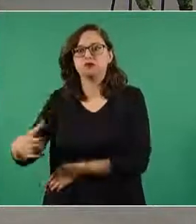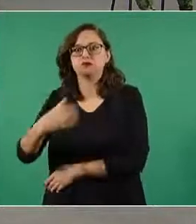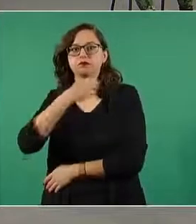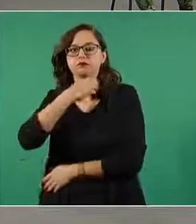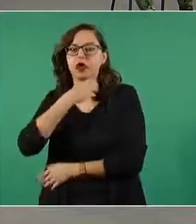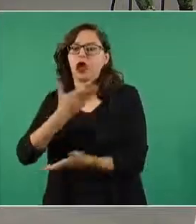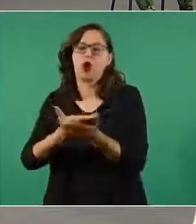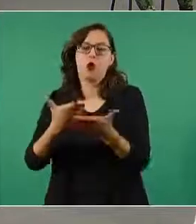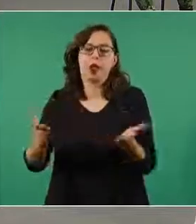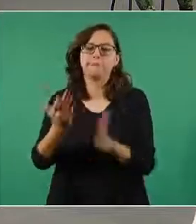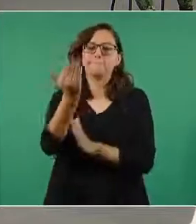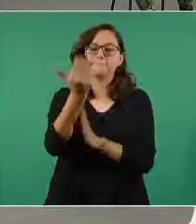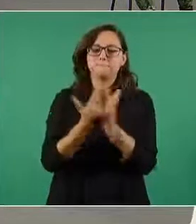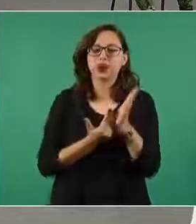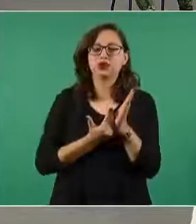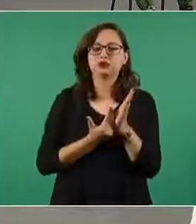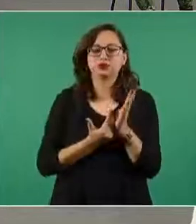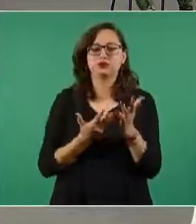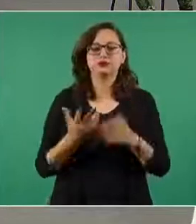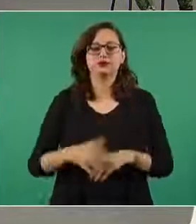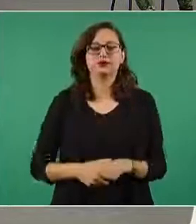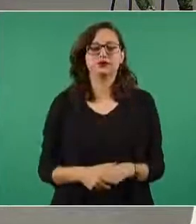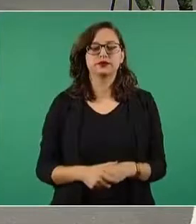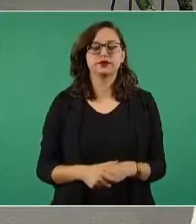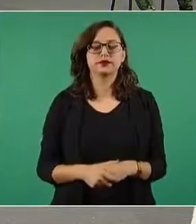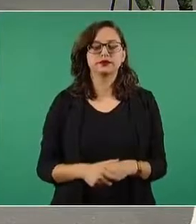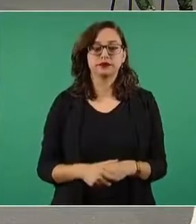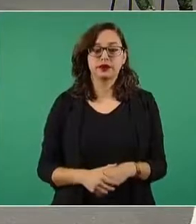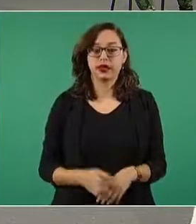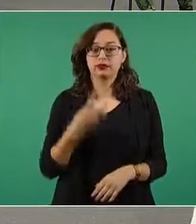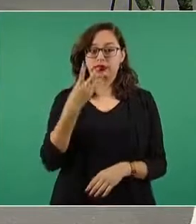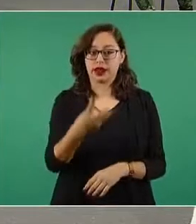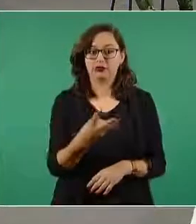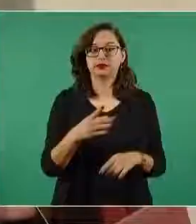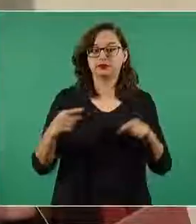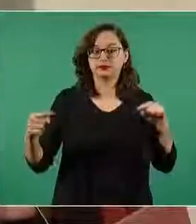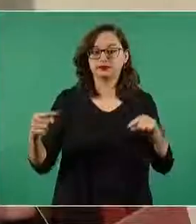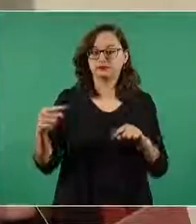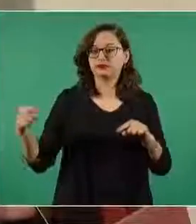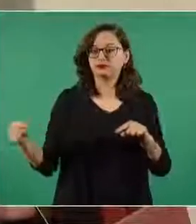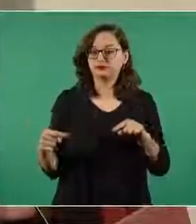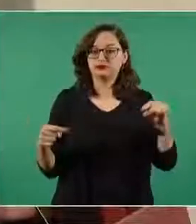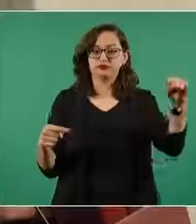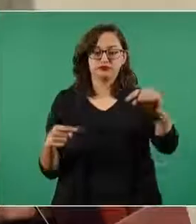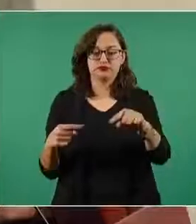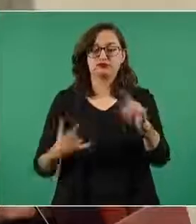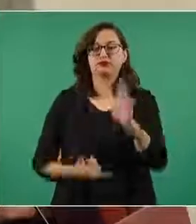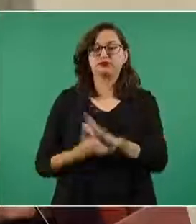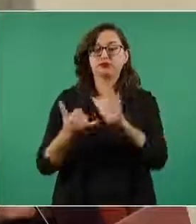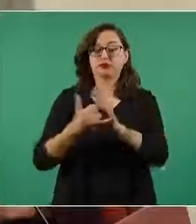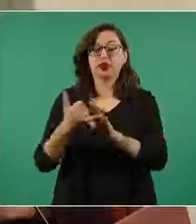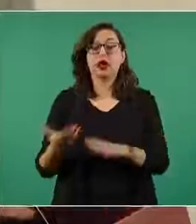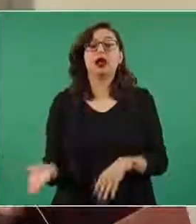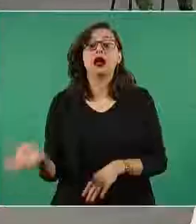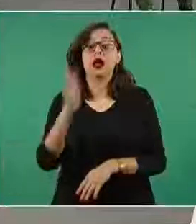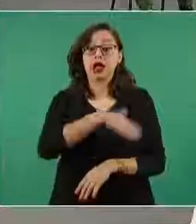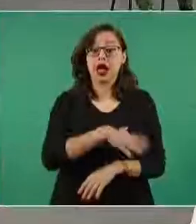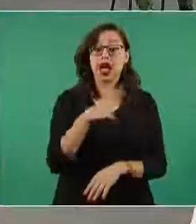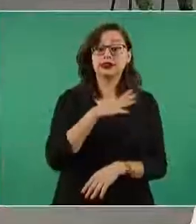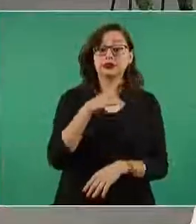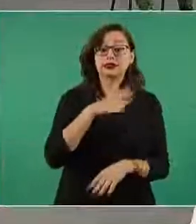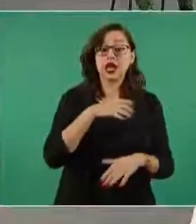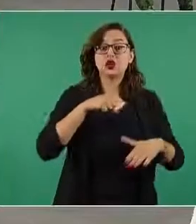aeropuerto y las tres están en construcción también tenemos el tren suburbano el tren suburbano